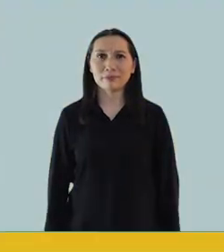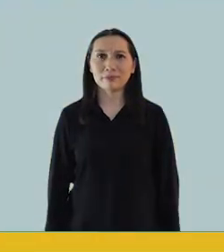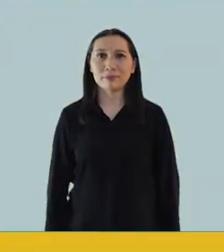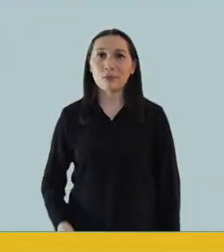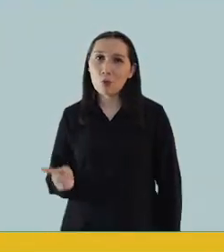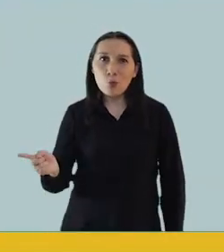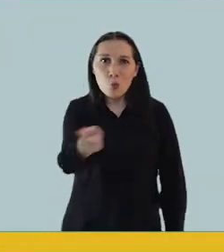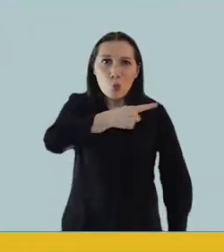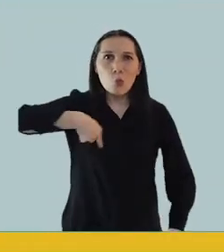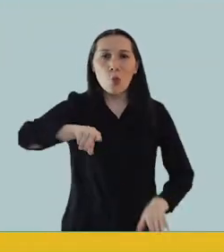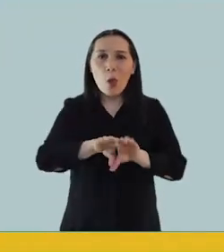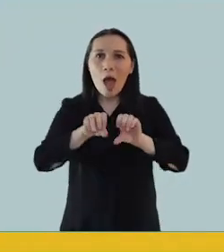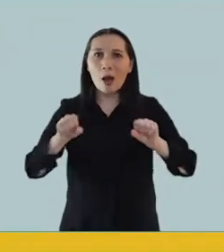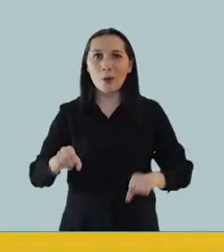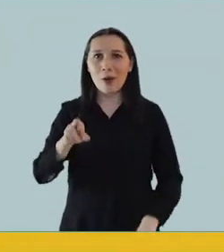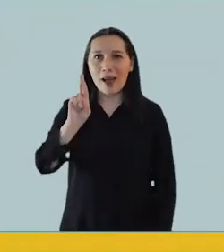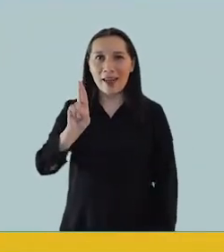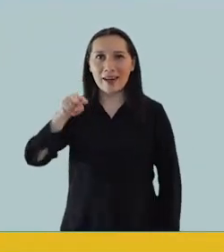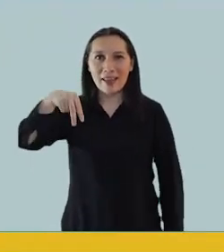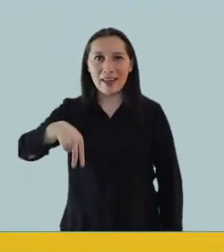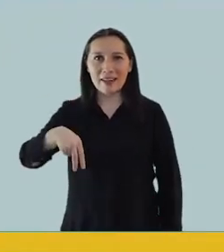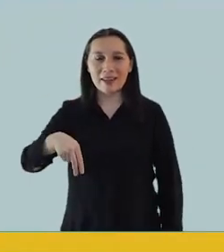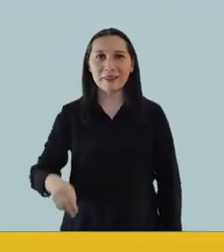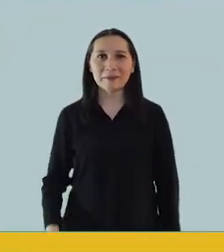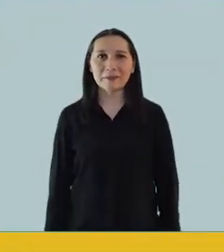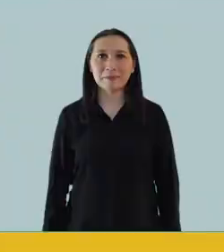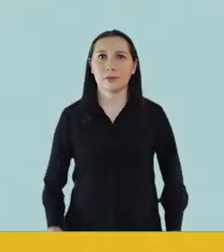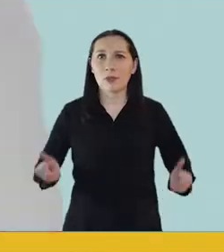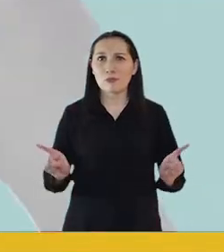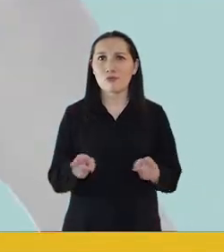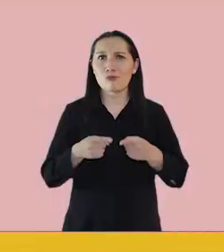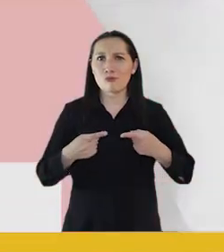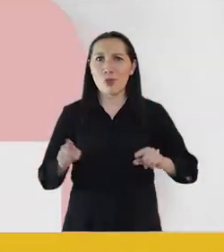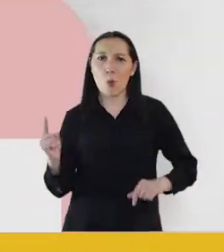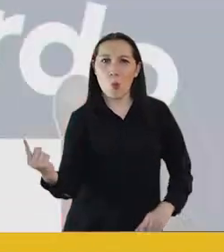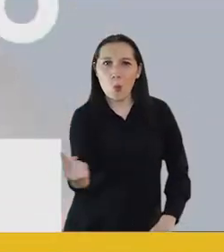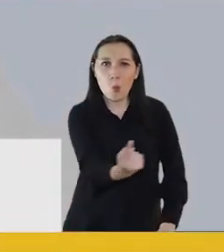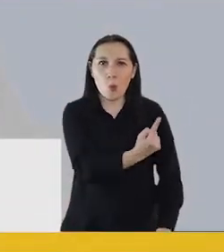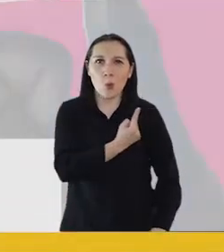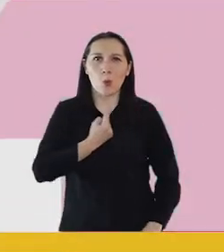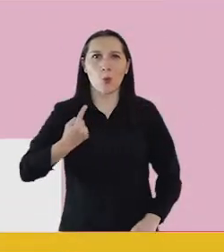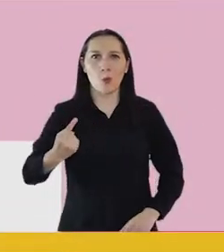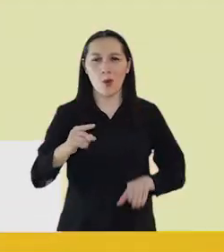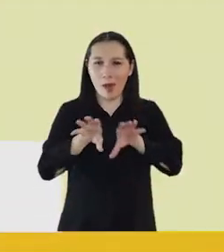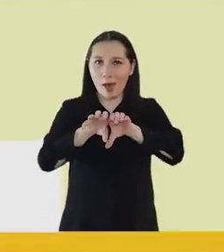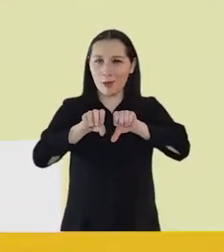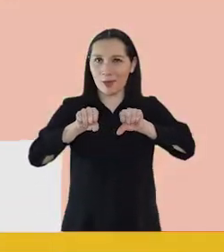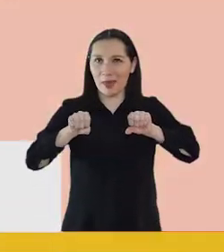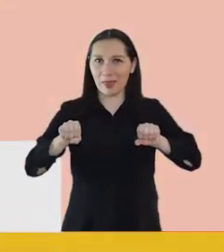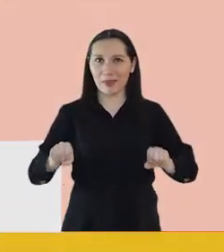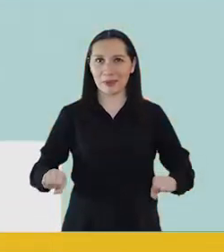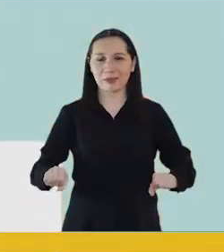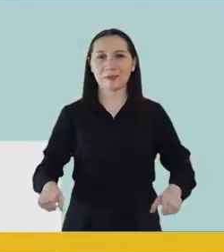Estamos de acuerdo. Renovación nacional. Estamos de acuerdo.